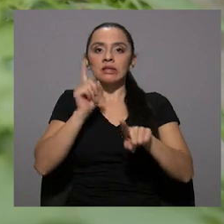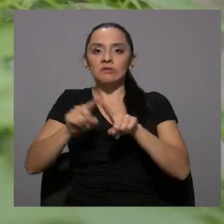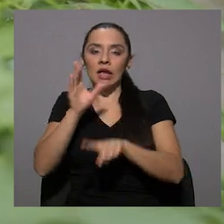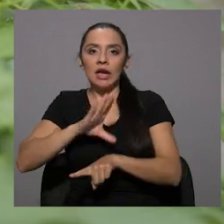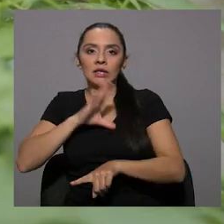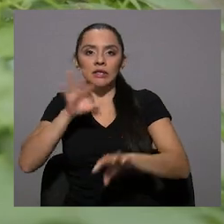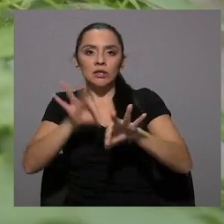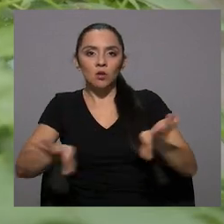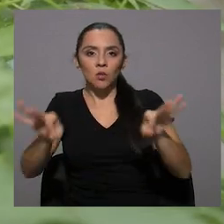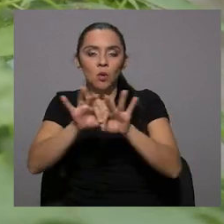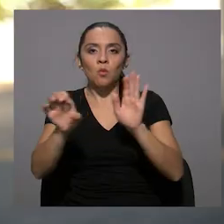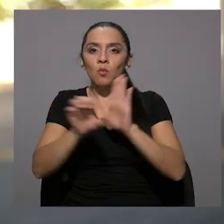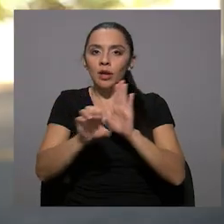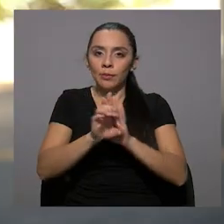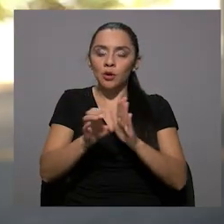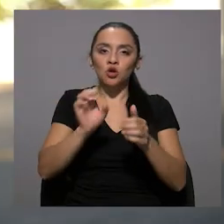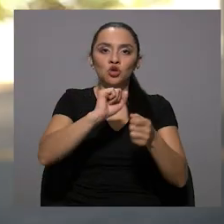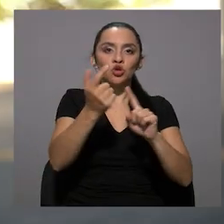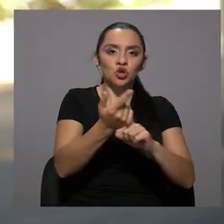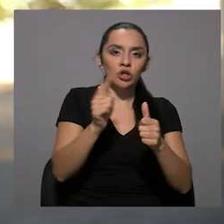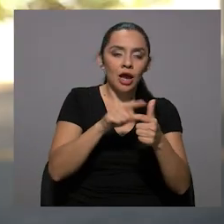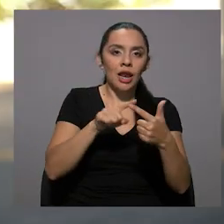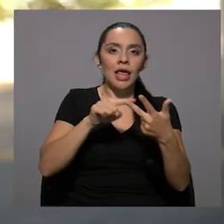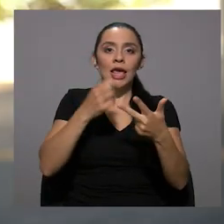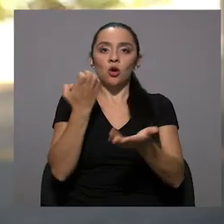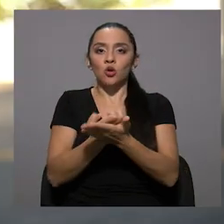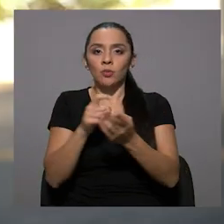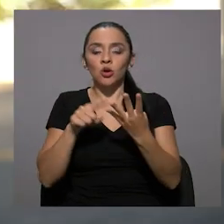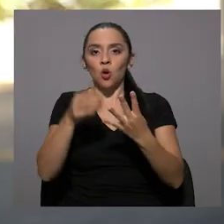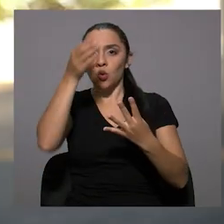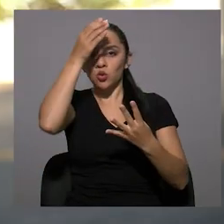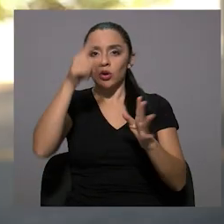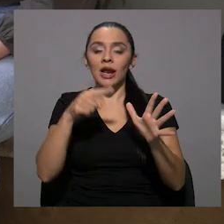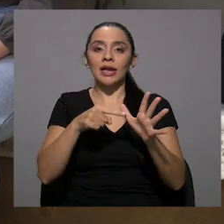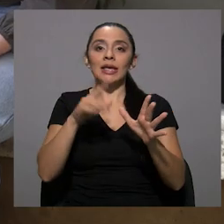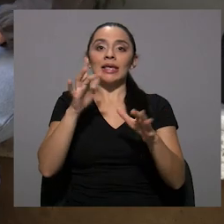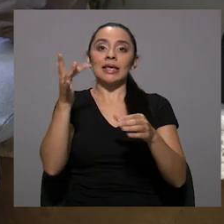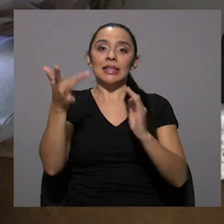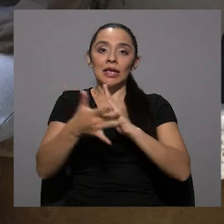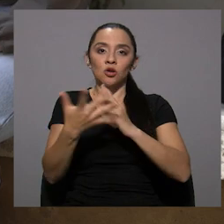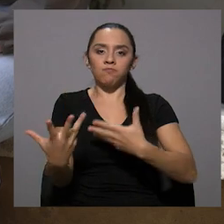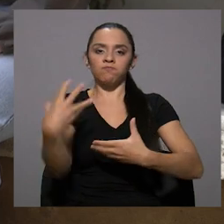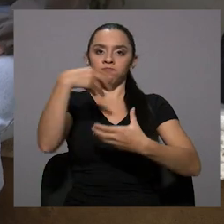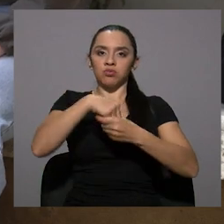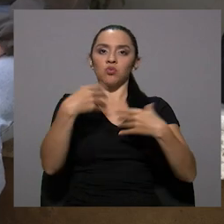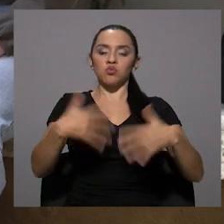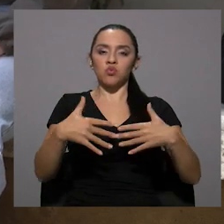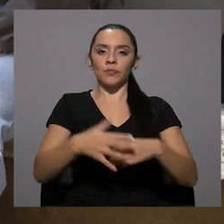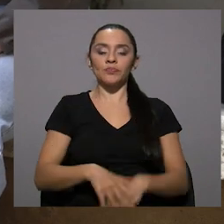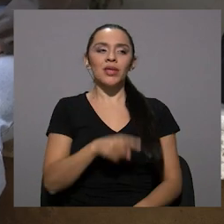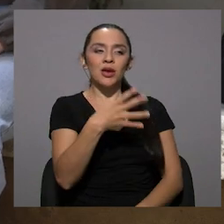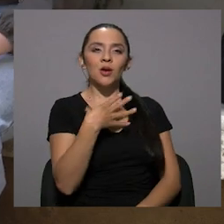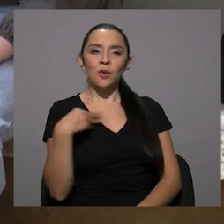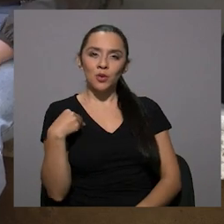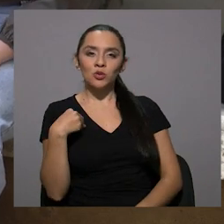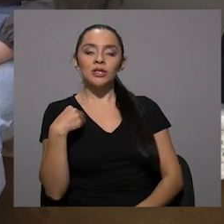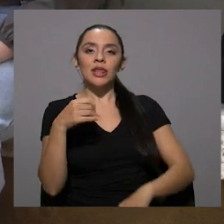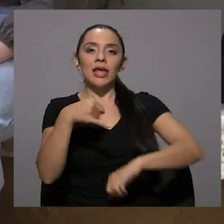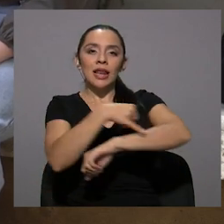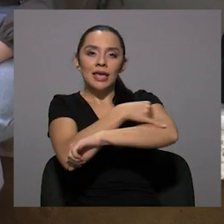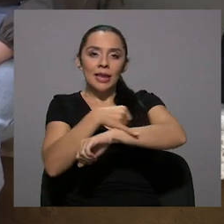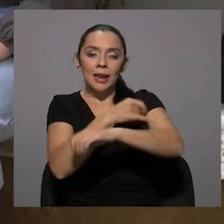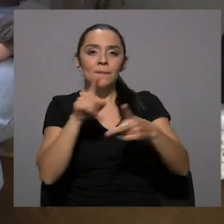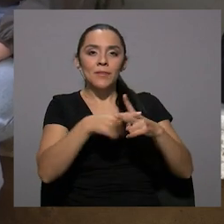que toma aspectos importantes como lo son aspectos sociales, económicos, culturales y tecnológicos. Lo que me encanta de la Escuela de Ingeniería